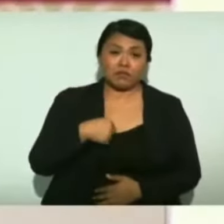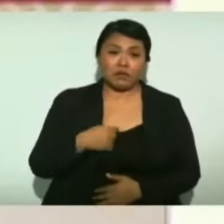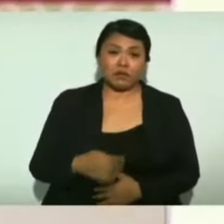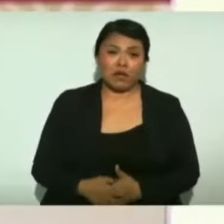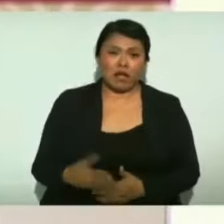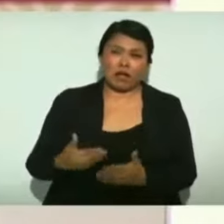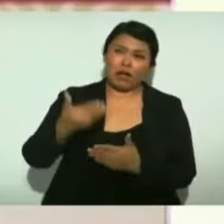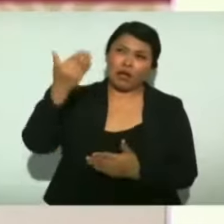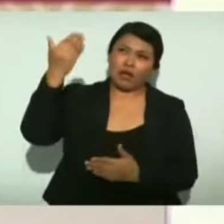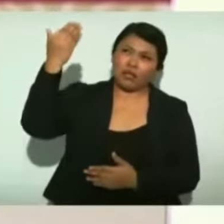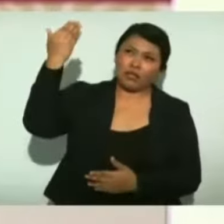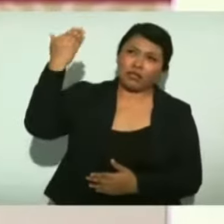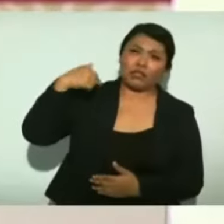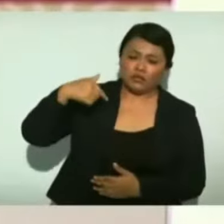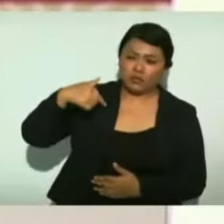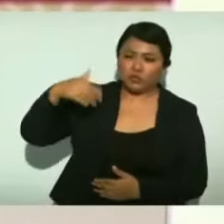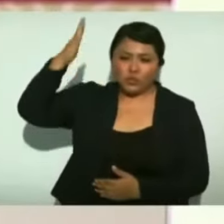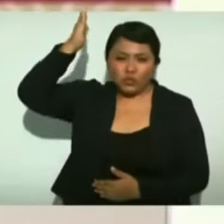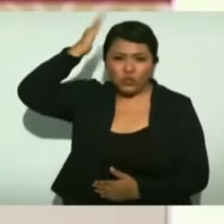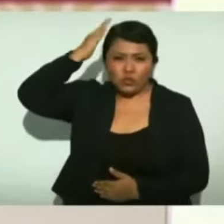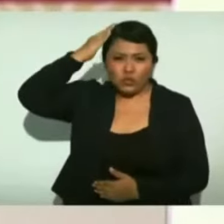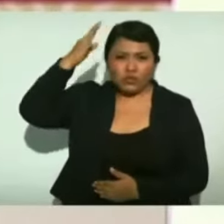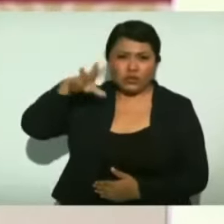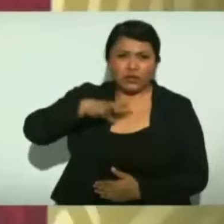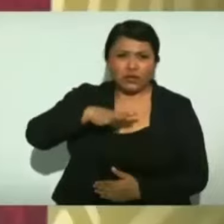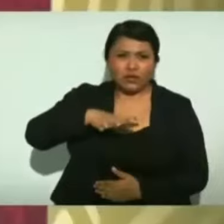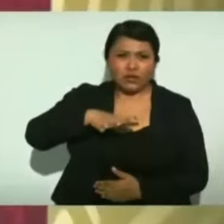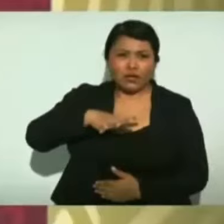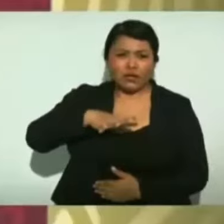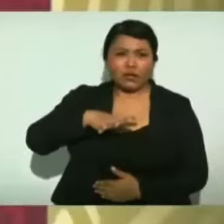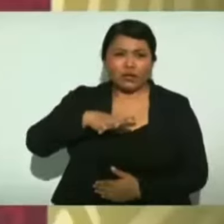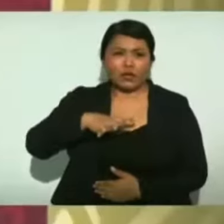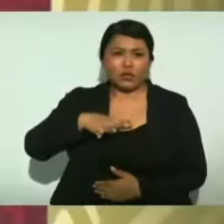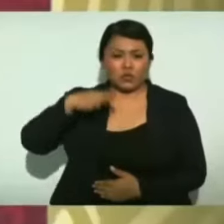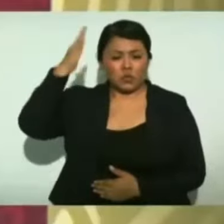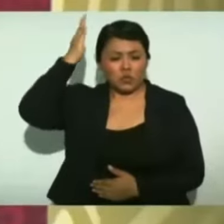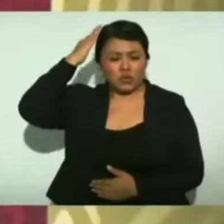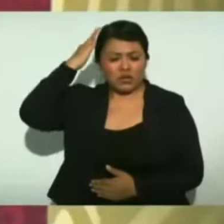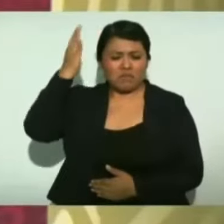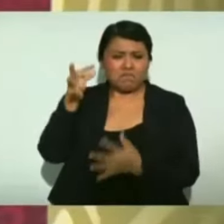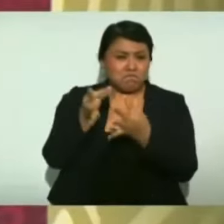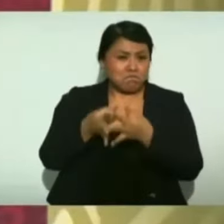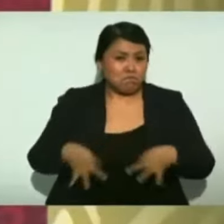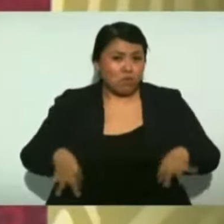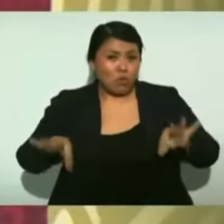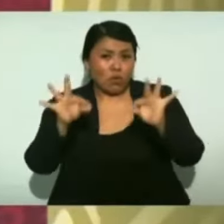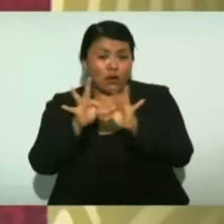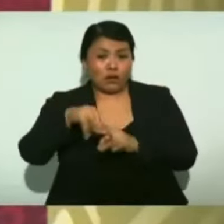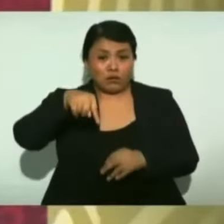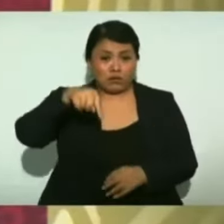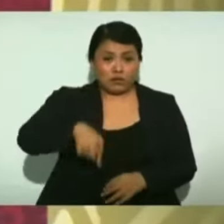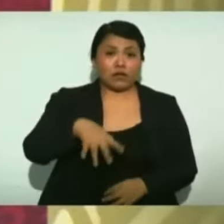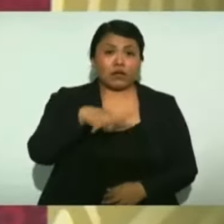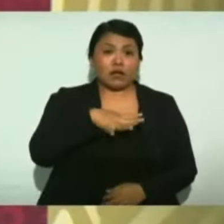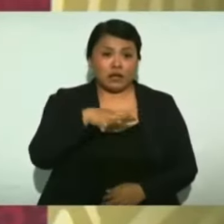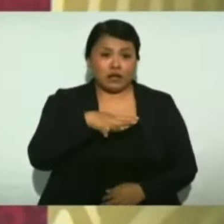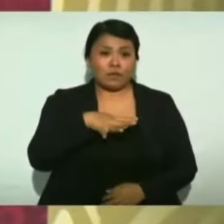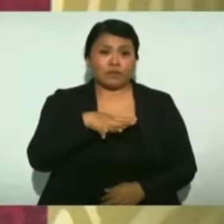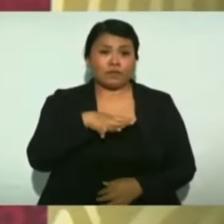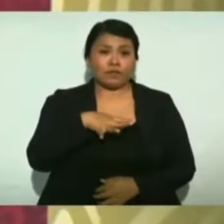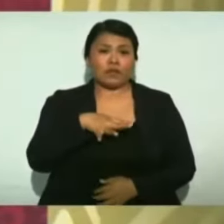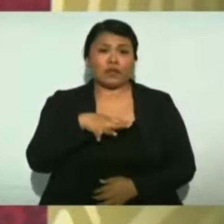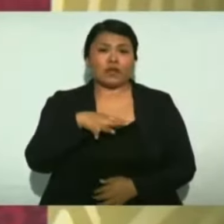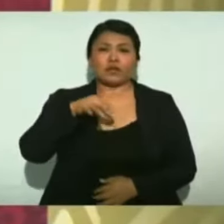dirigente, bueno, muy importante, Santana Rodríguez,